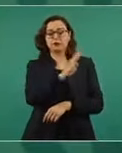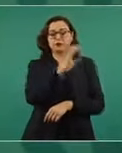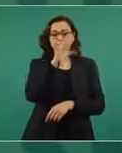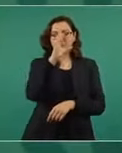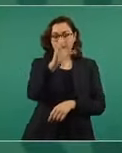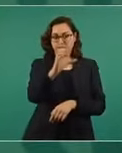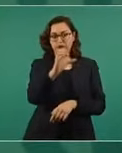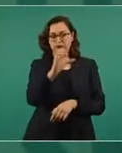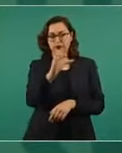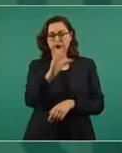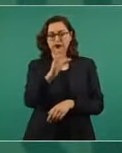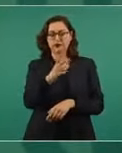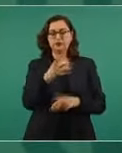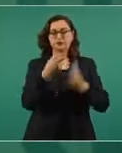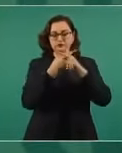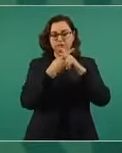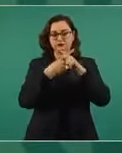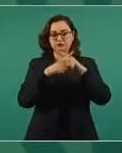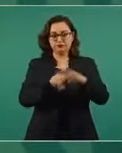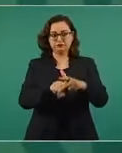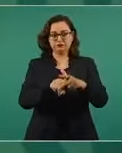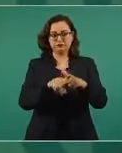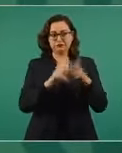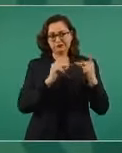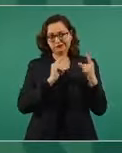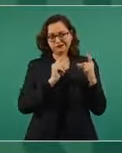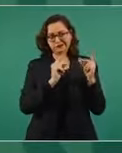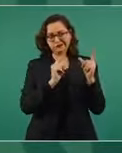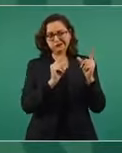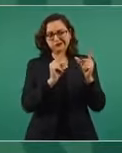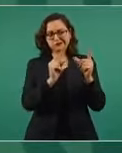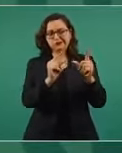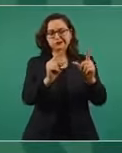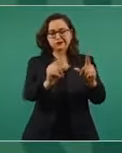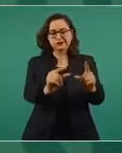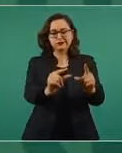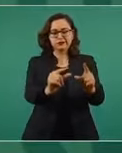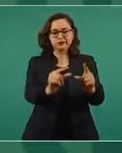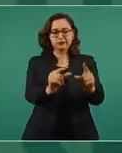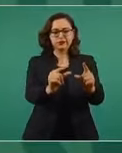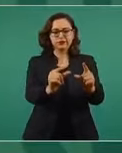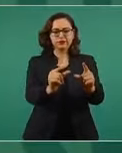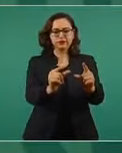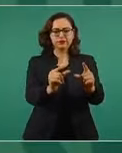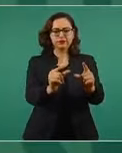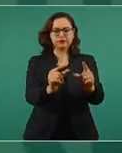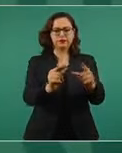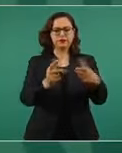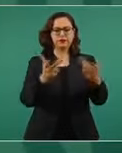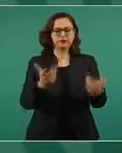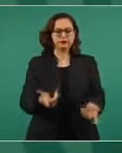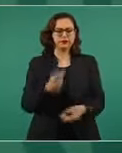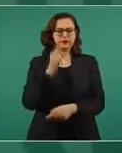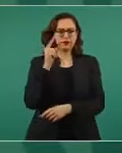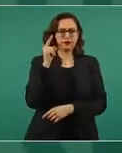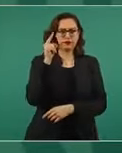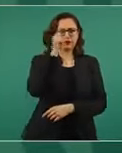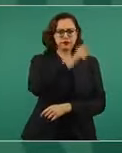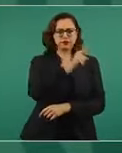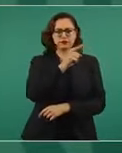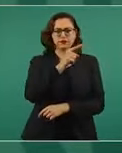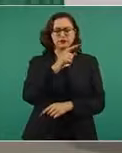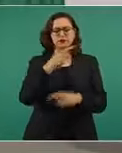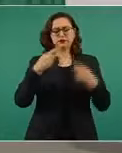terminar con la vacunación a